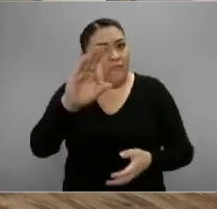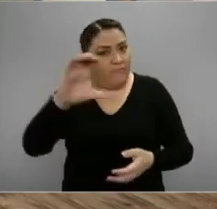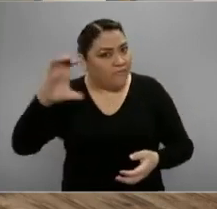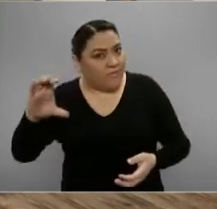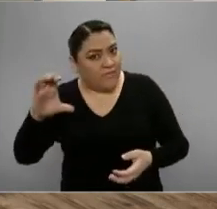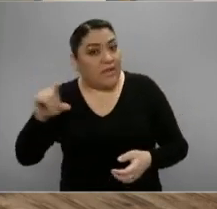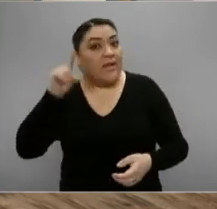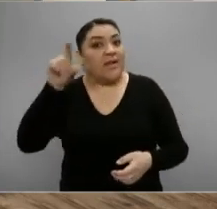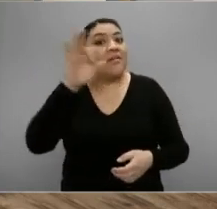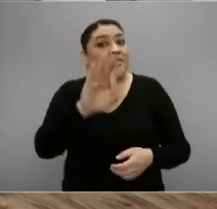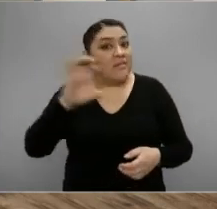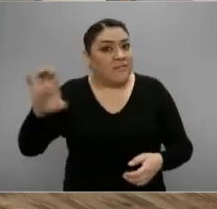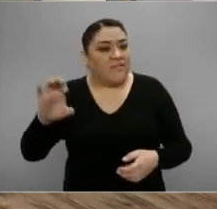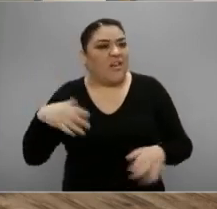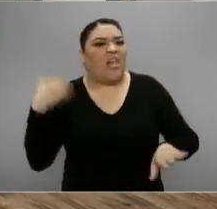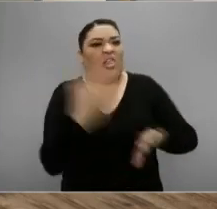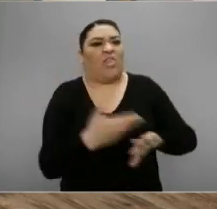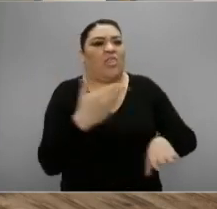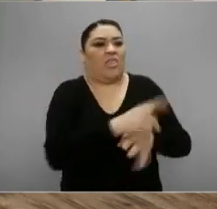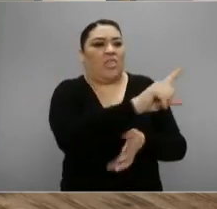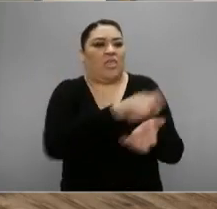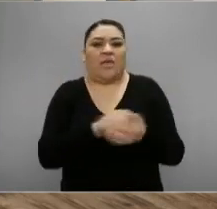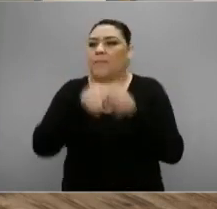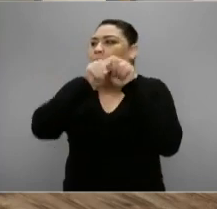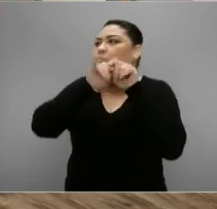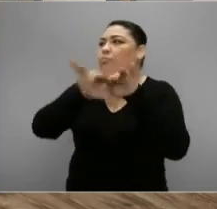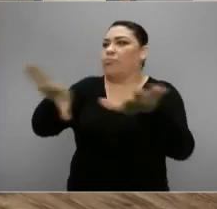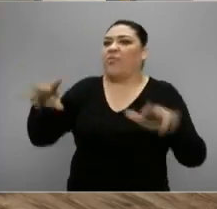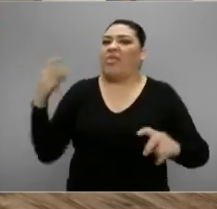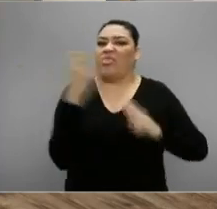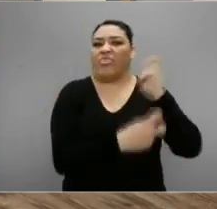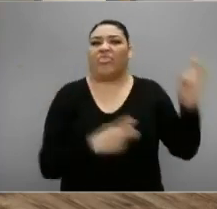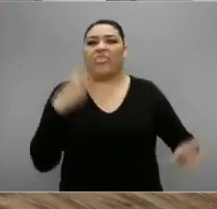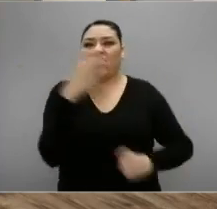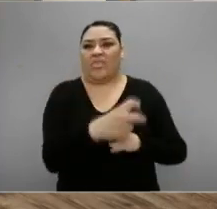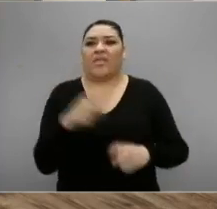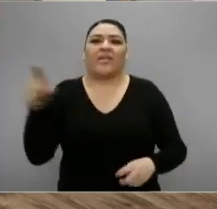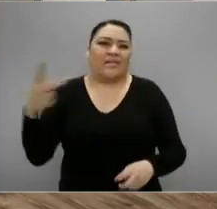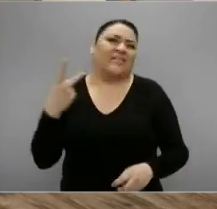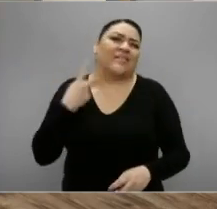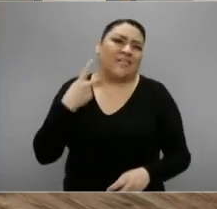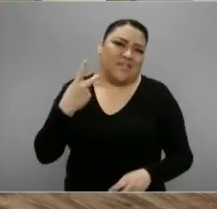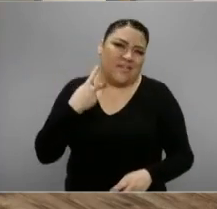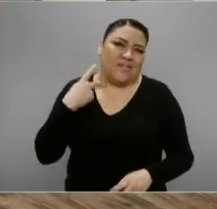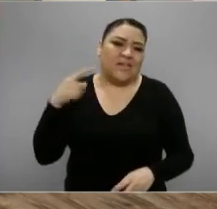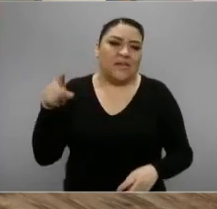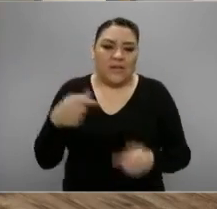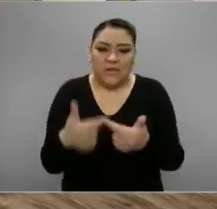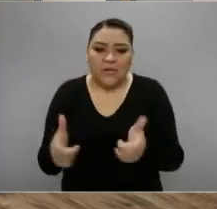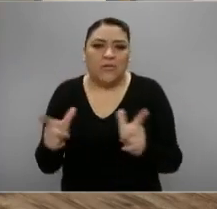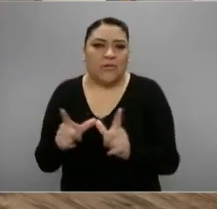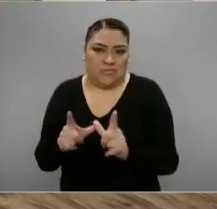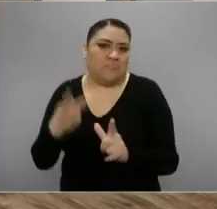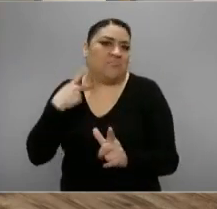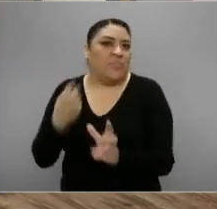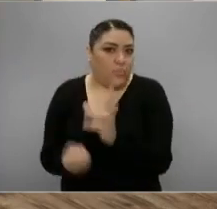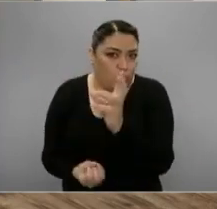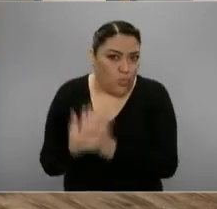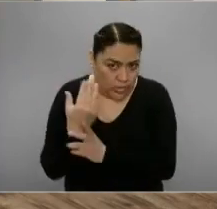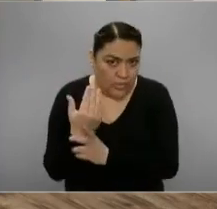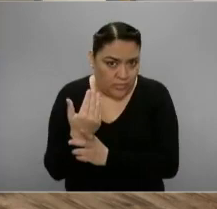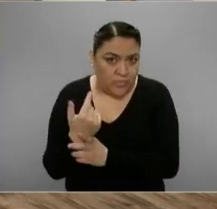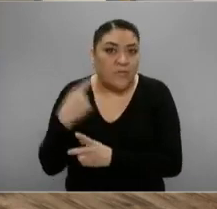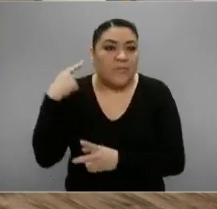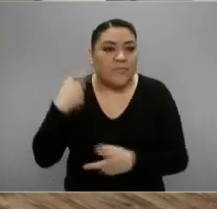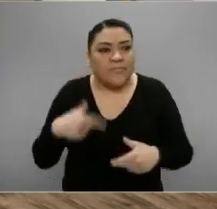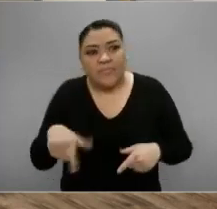está retuiteando la crítica de Bonilla, utilizándola. Es un político, está tratando de formar un partido político y